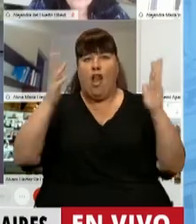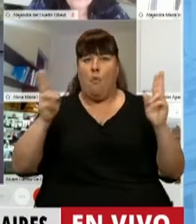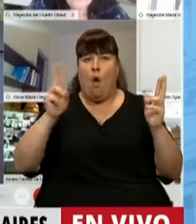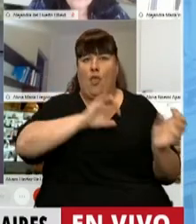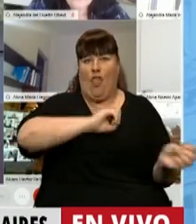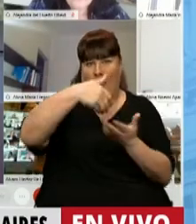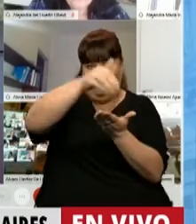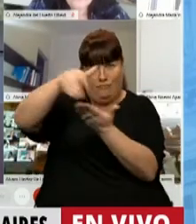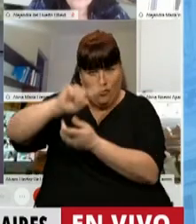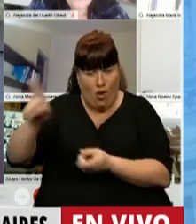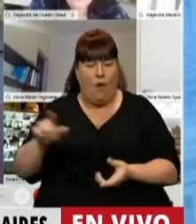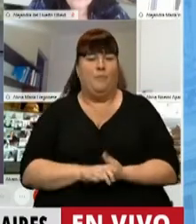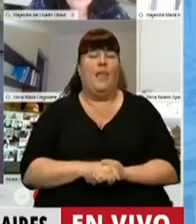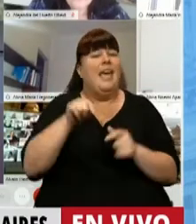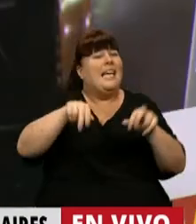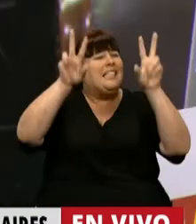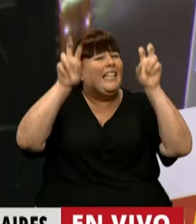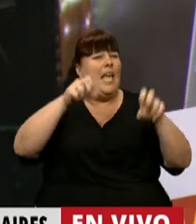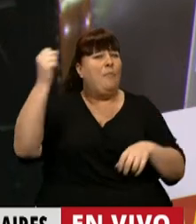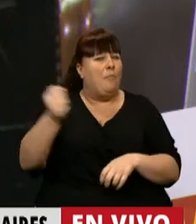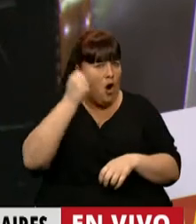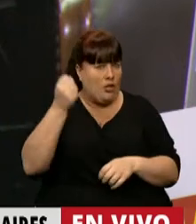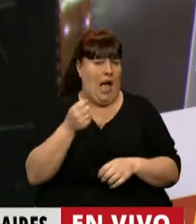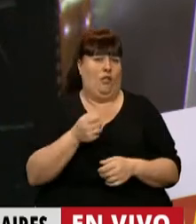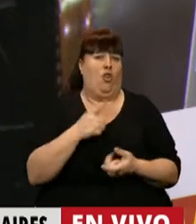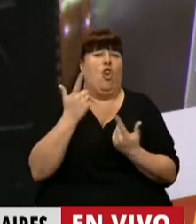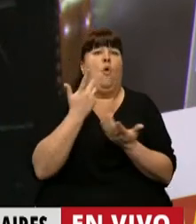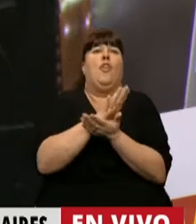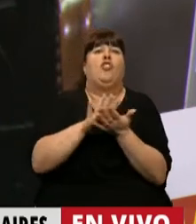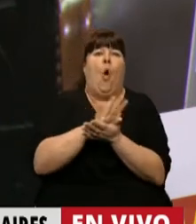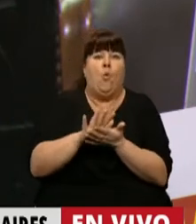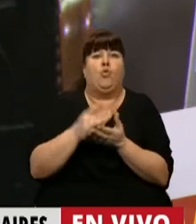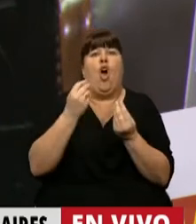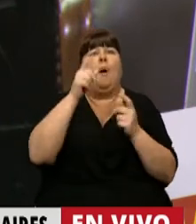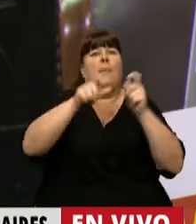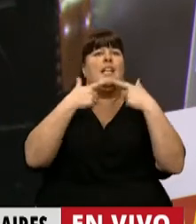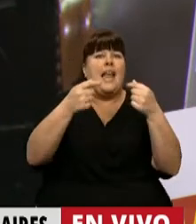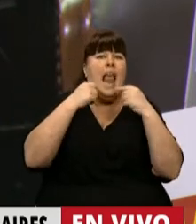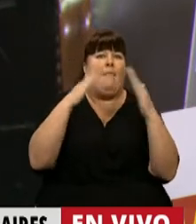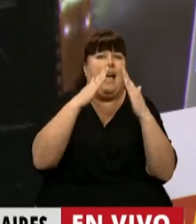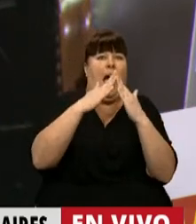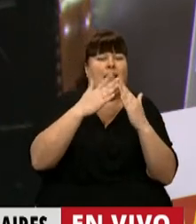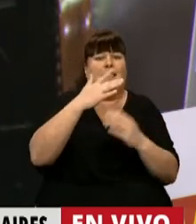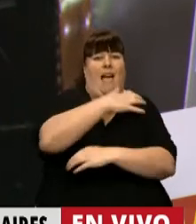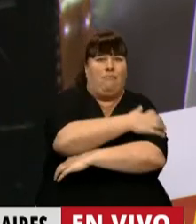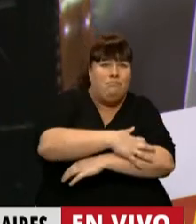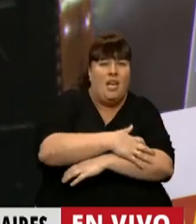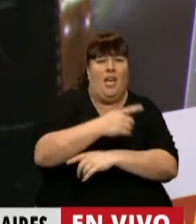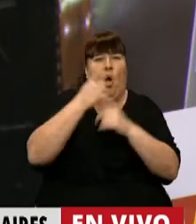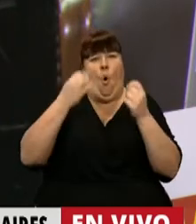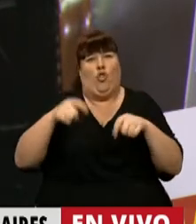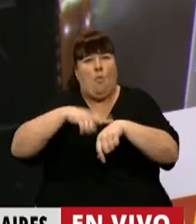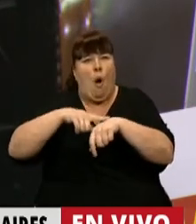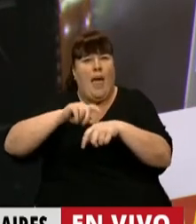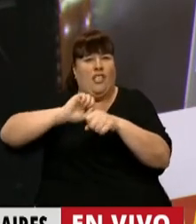Consideramos que esta cuestión es fundamental porque no se puede responder a los reclamos de vivienda popular en